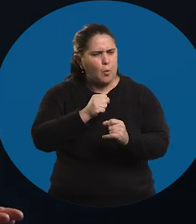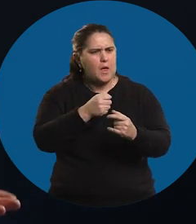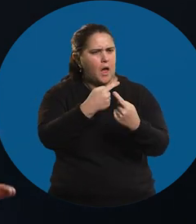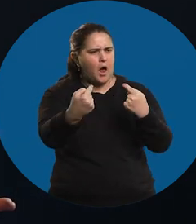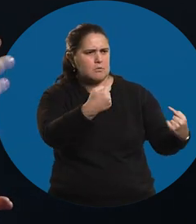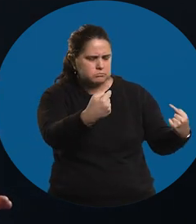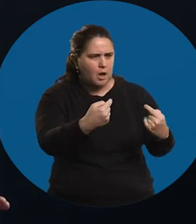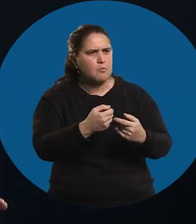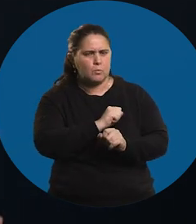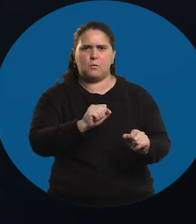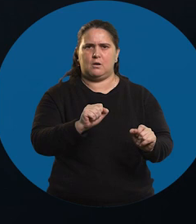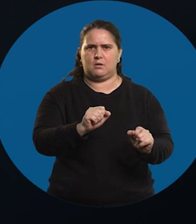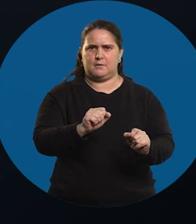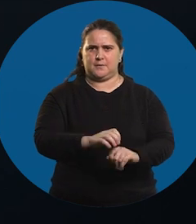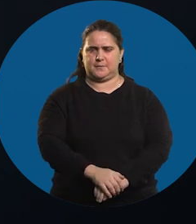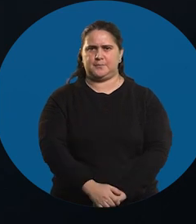todo lo que se viene.